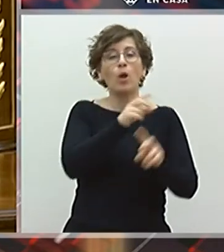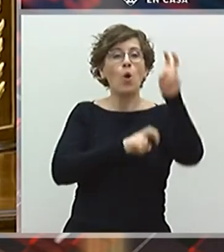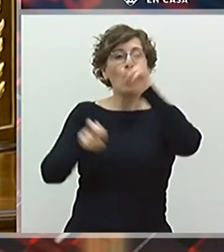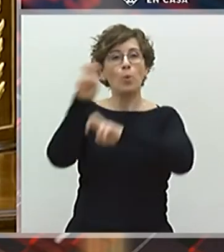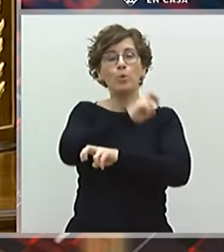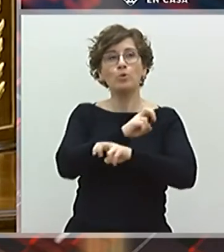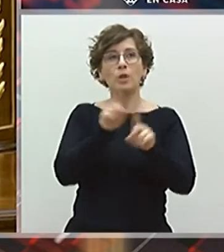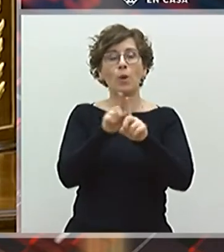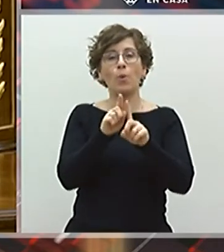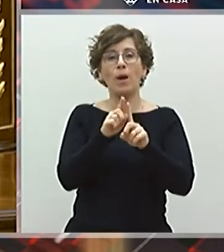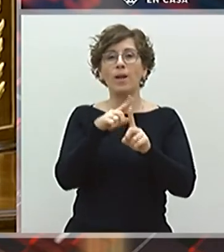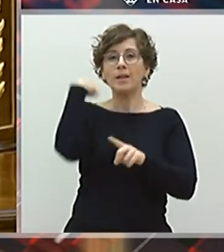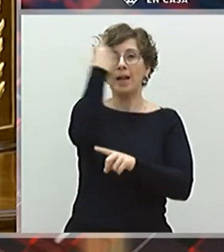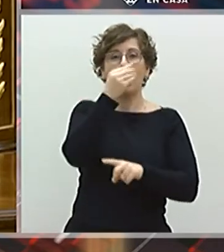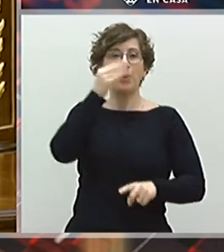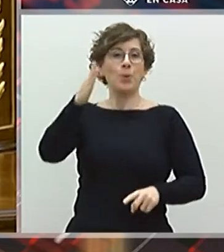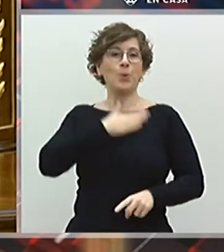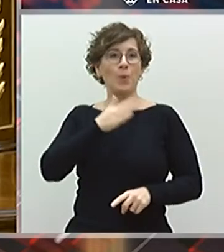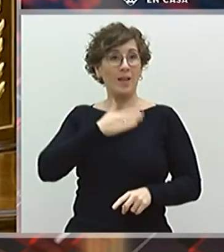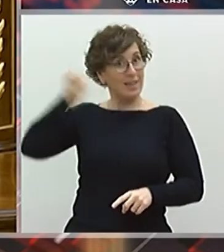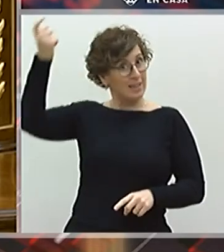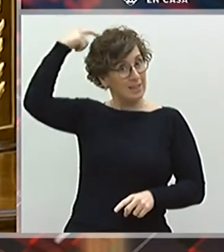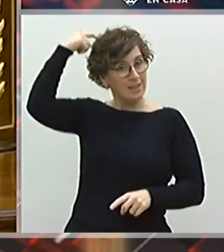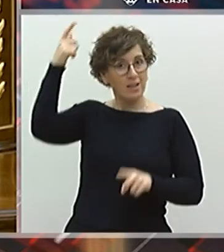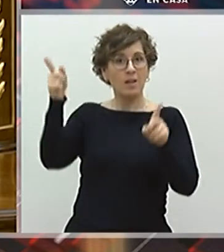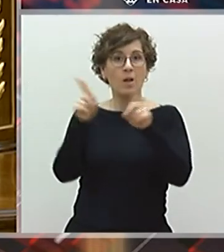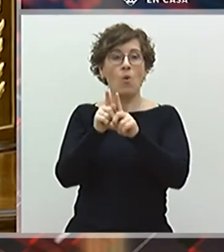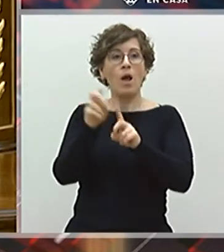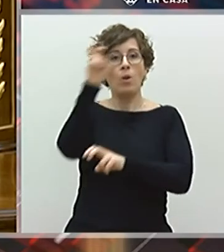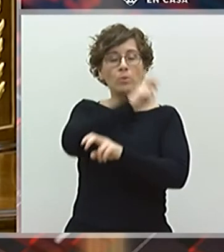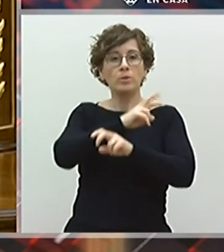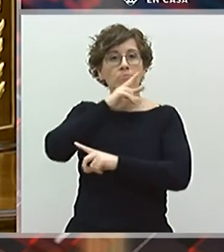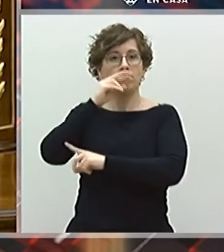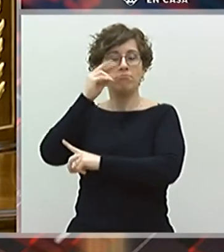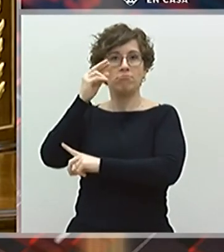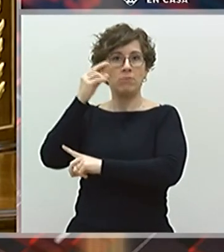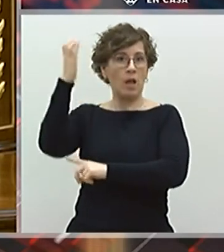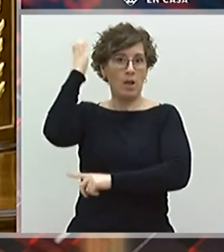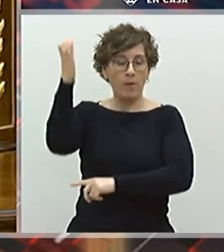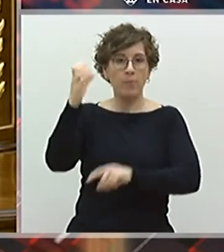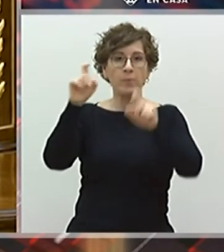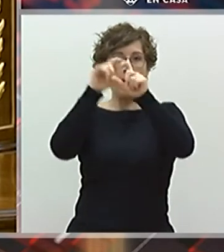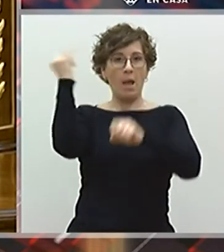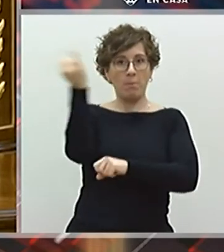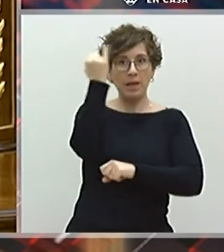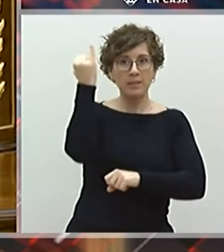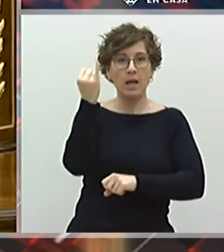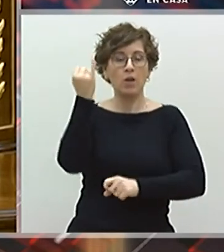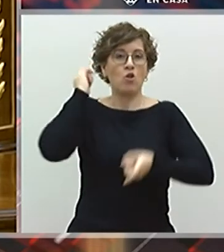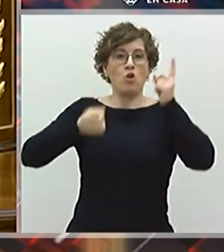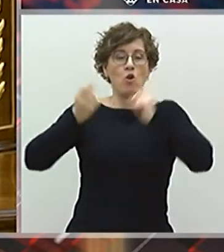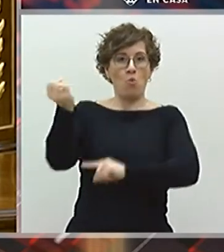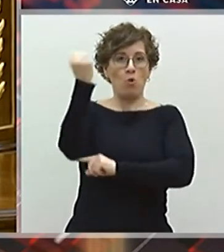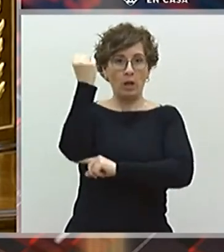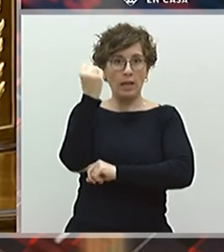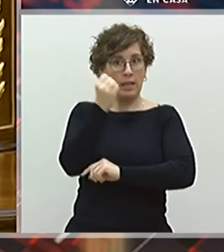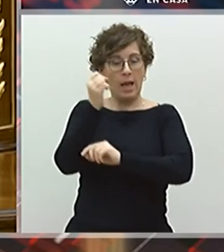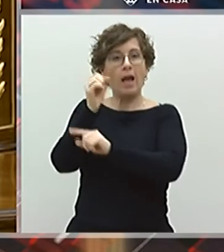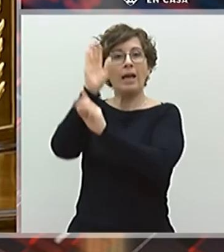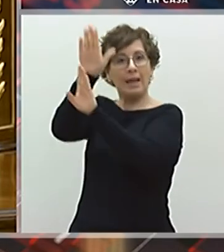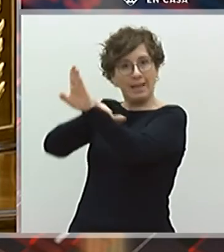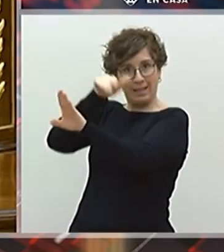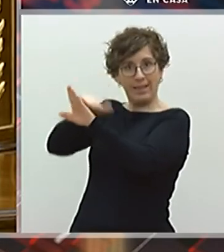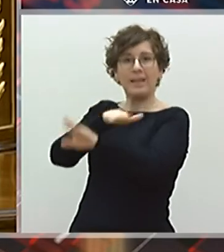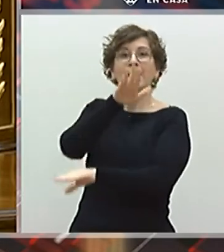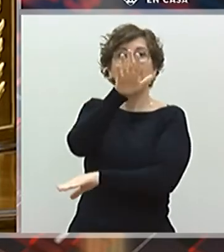lo que va a sostener es la oligarquía, la monarquía y los empresarios. Estando a la derecha de la ortodoxia neoliberal